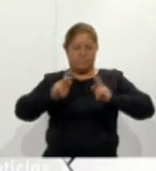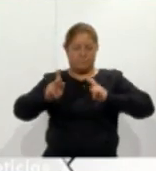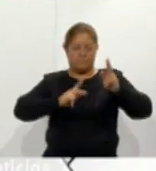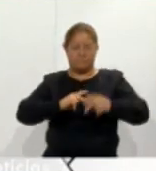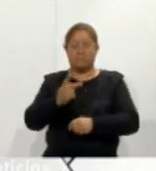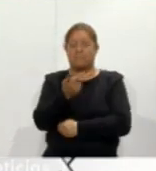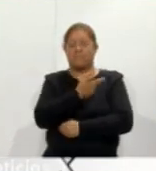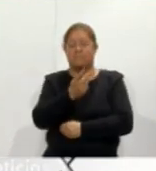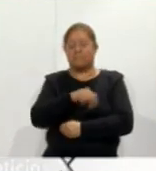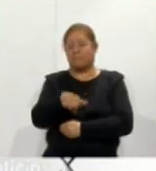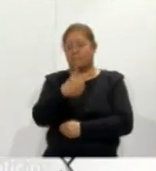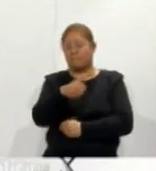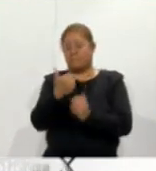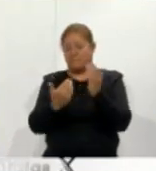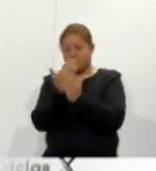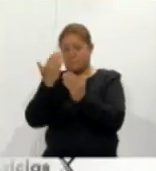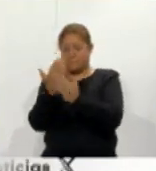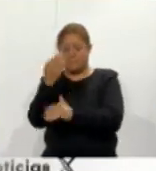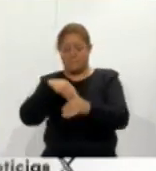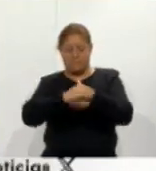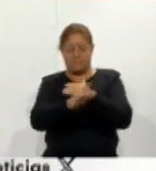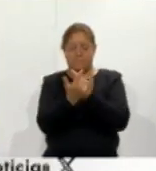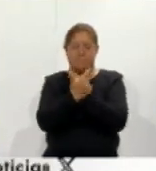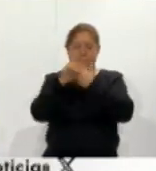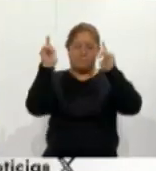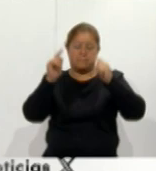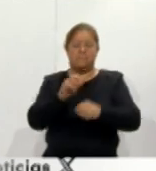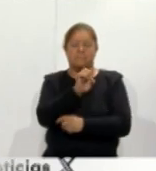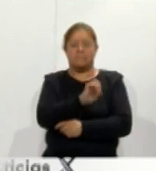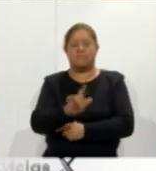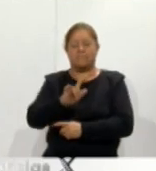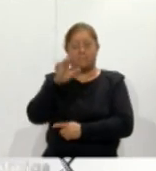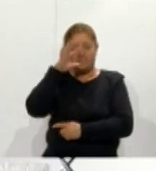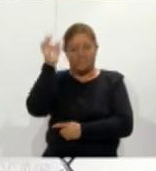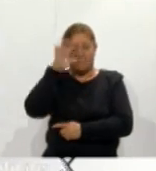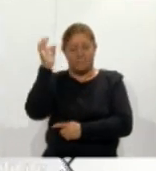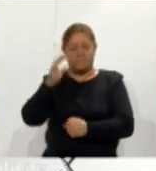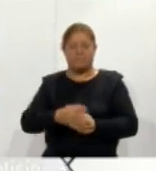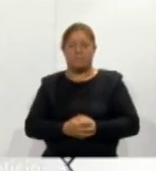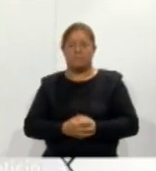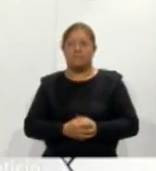son a las 11 horas. La entrada es libre. Con información de Edith López, Coracid Noticias.